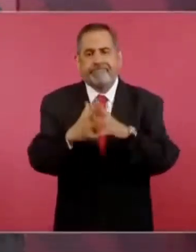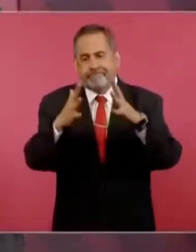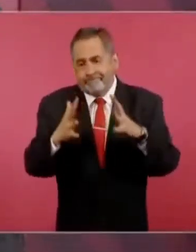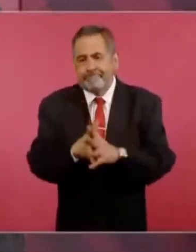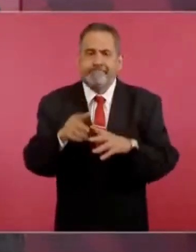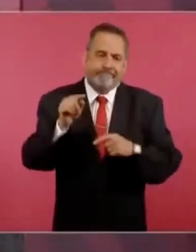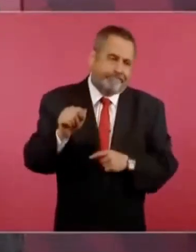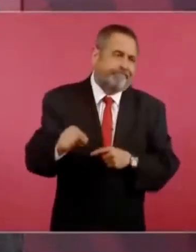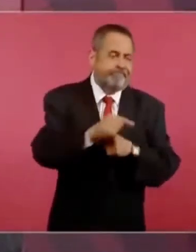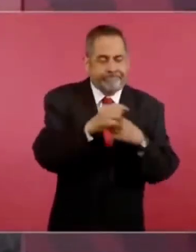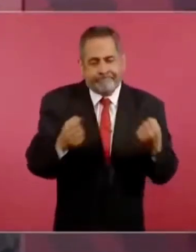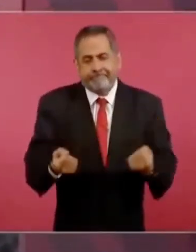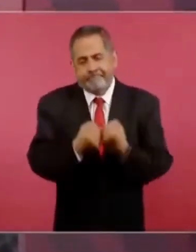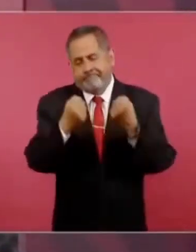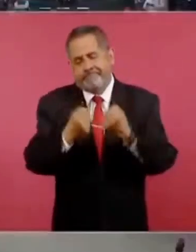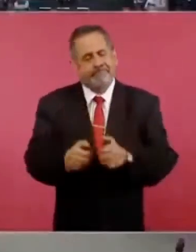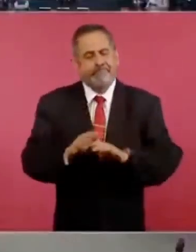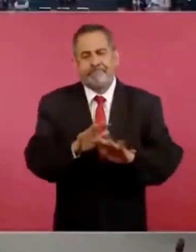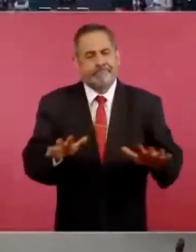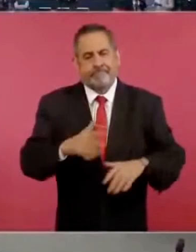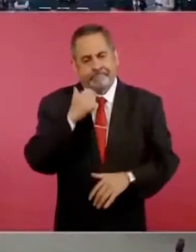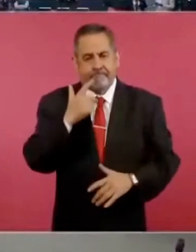de violencia.